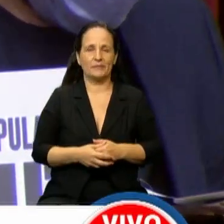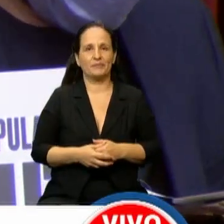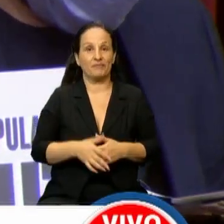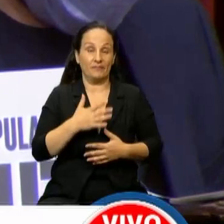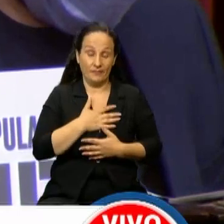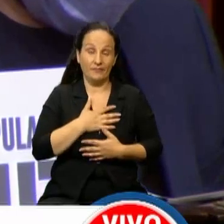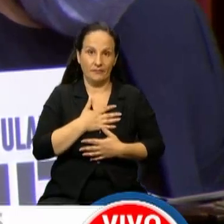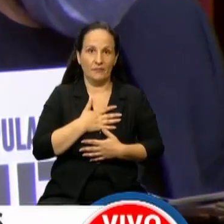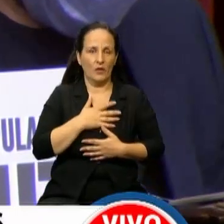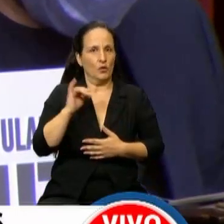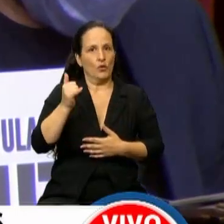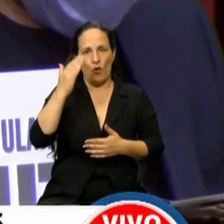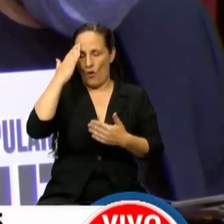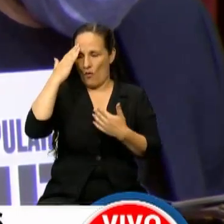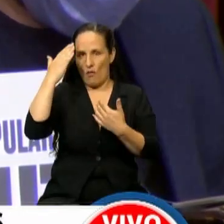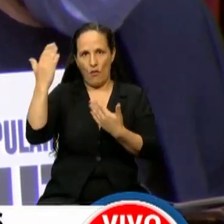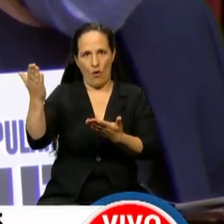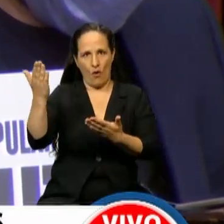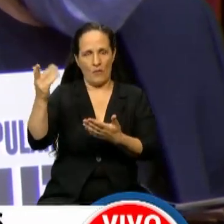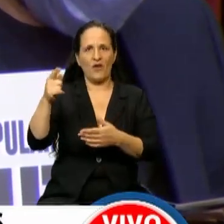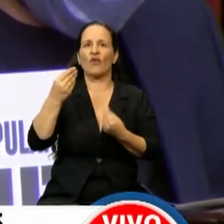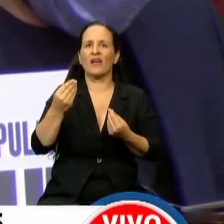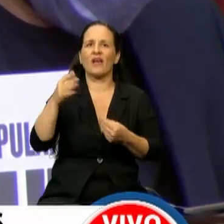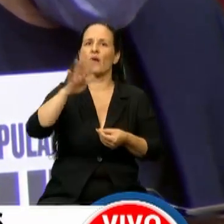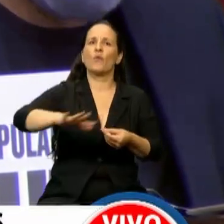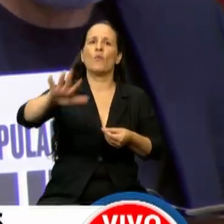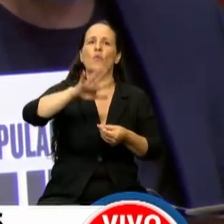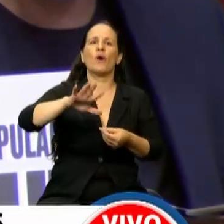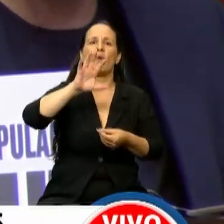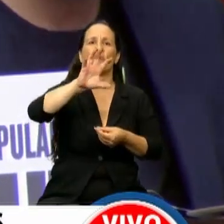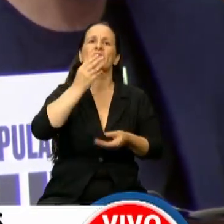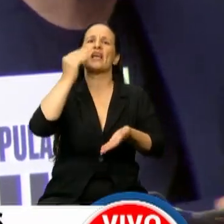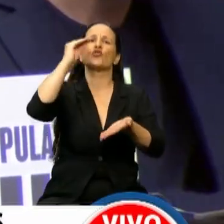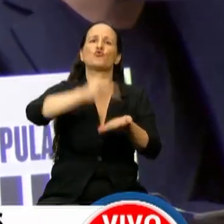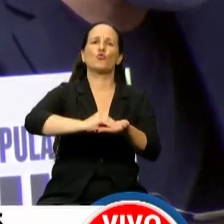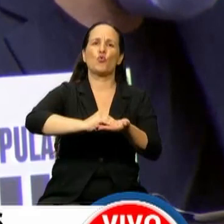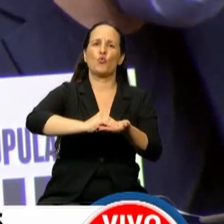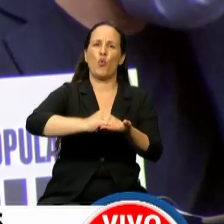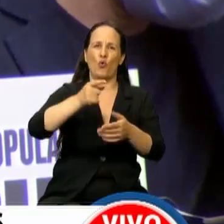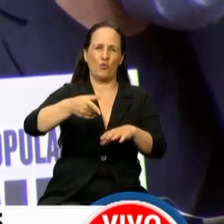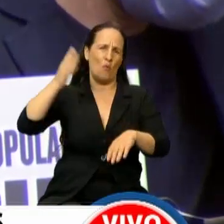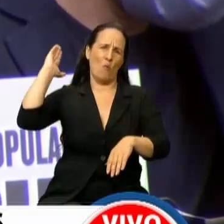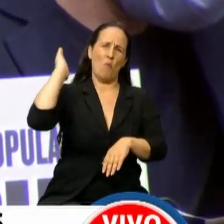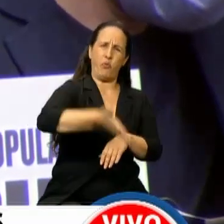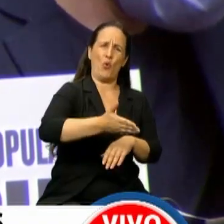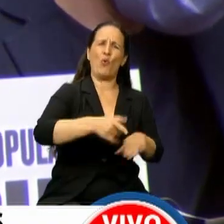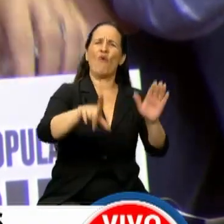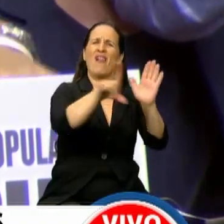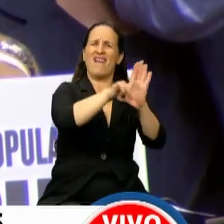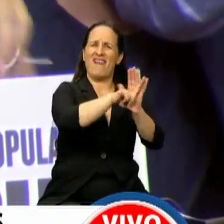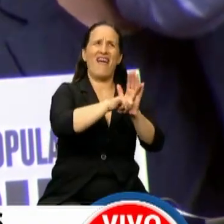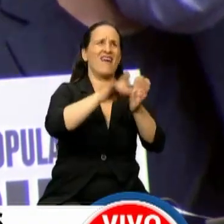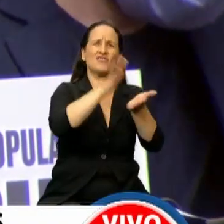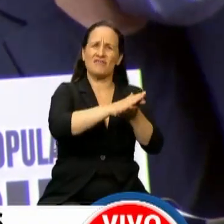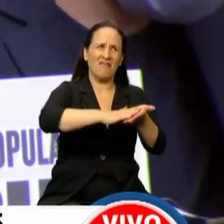Corresponde realizar un homenaje al pueblo de Chubut que derrotó esa ley de zonificación